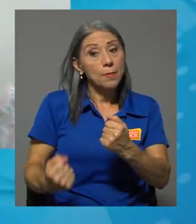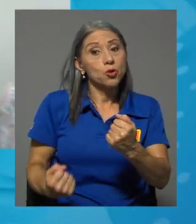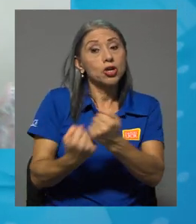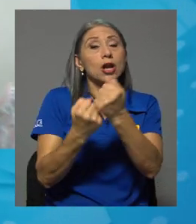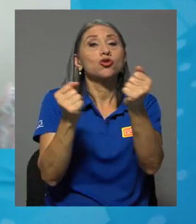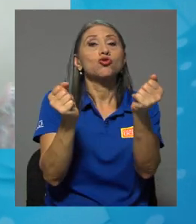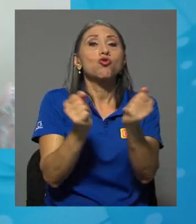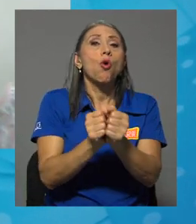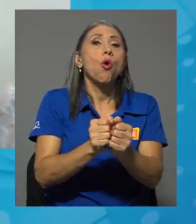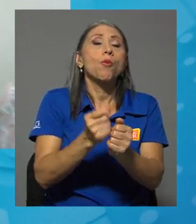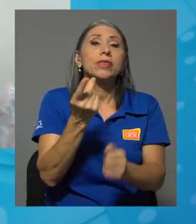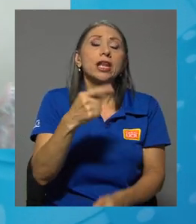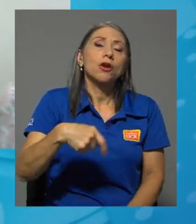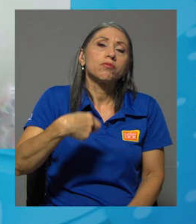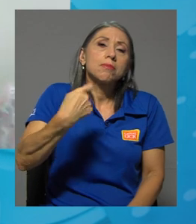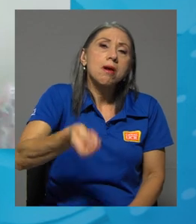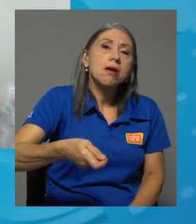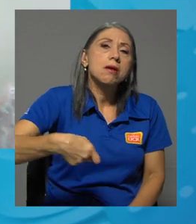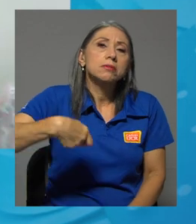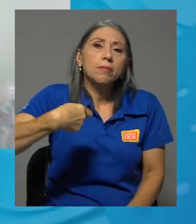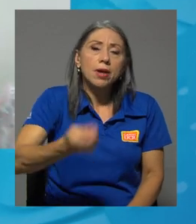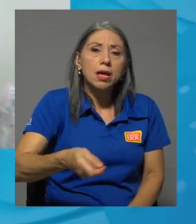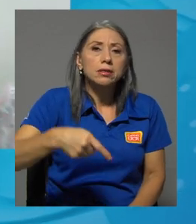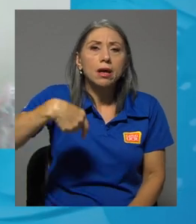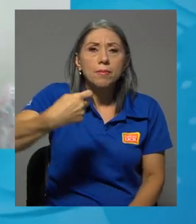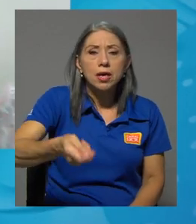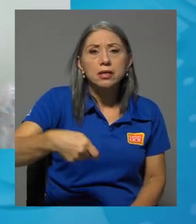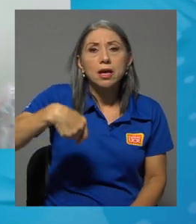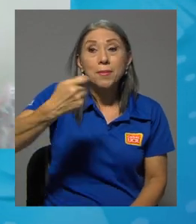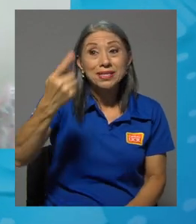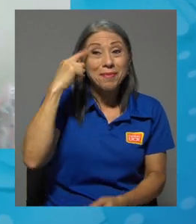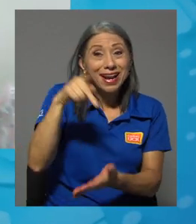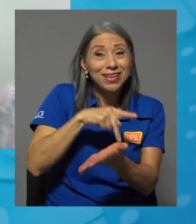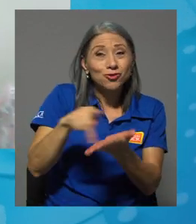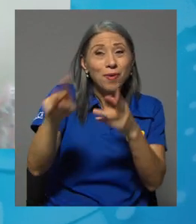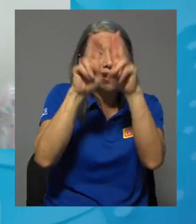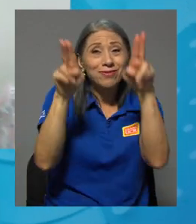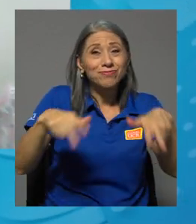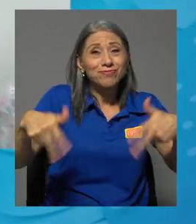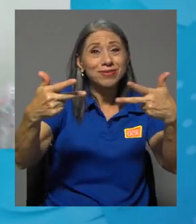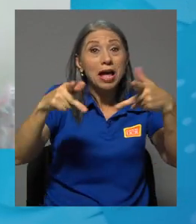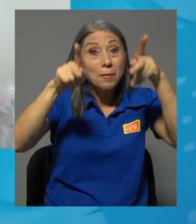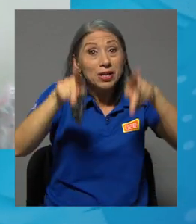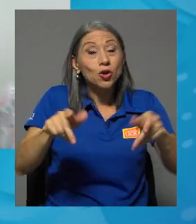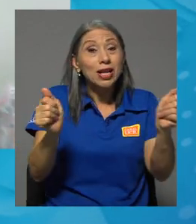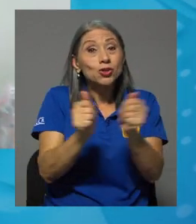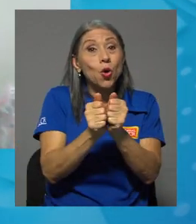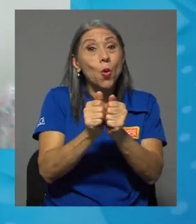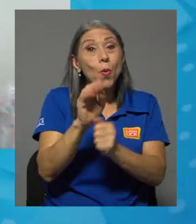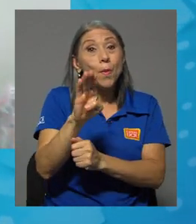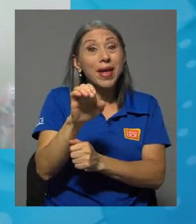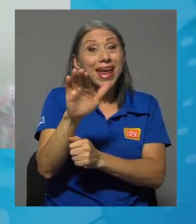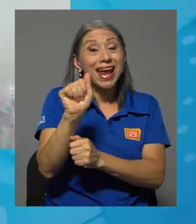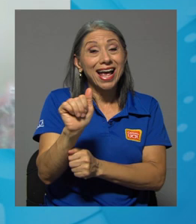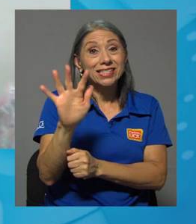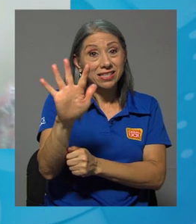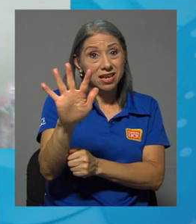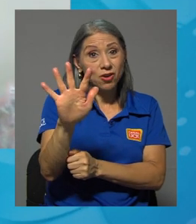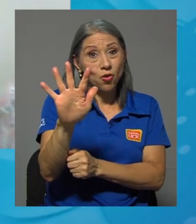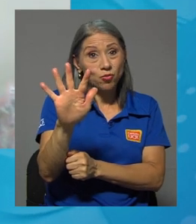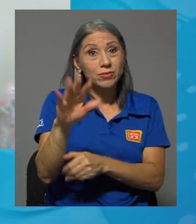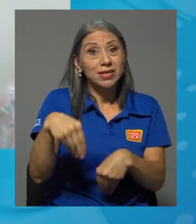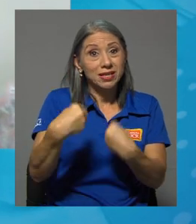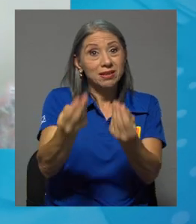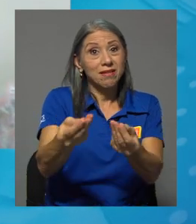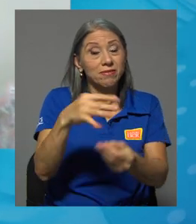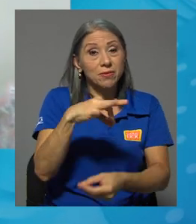¿verdad? Que es un monto mensual que se le brinda a las personas estudiantes con categoría de beca 5 y con algunas características puntuales. Y